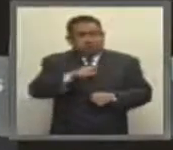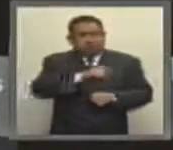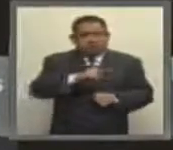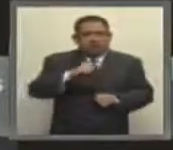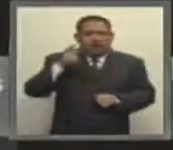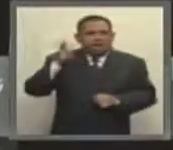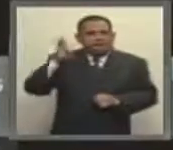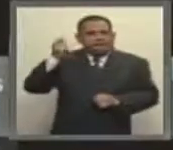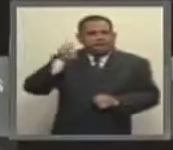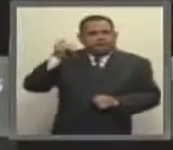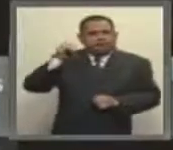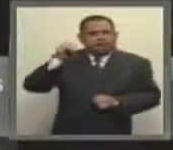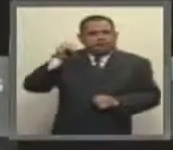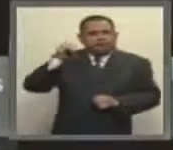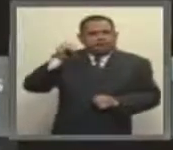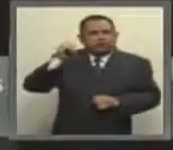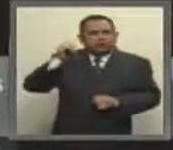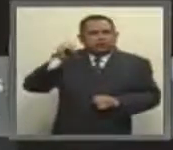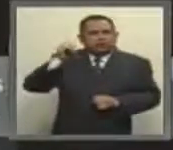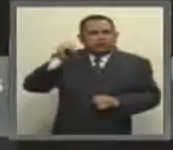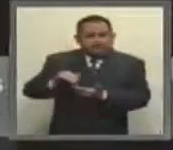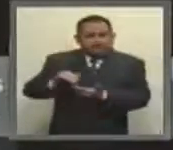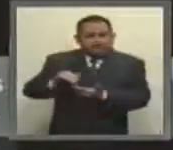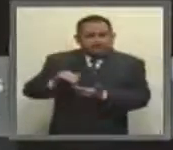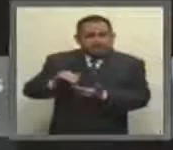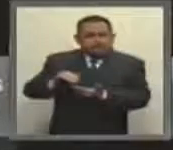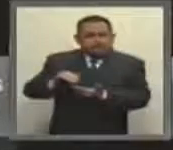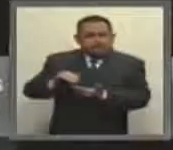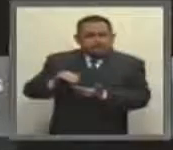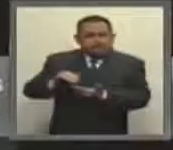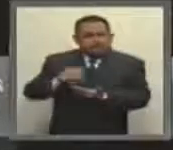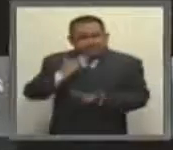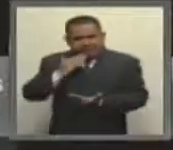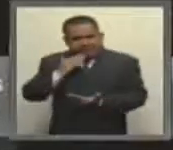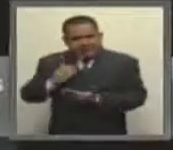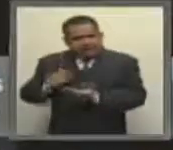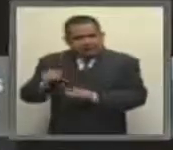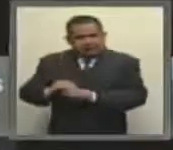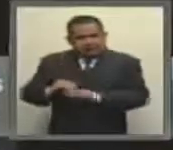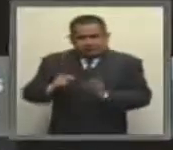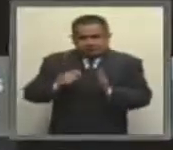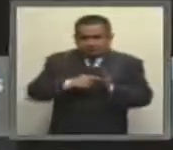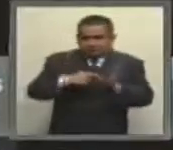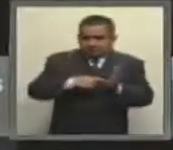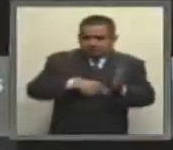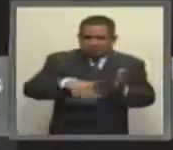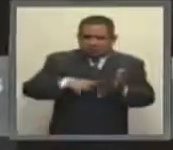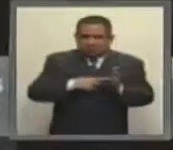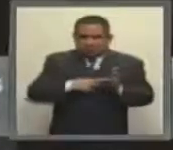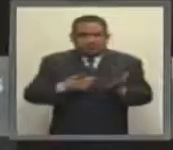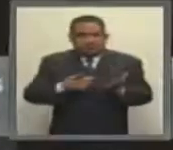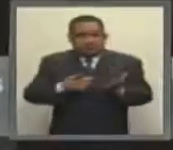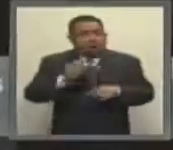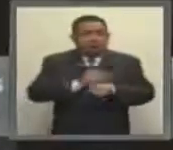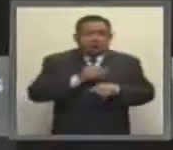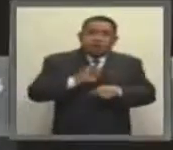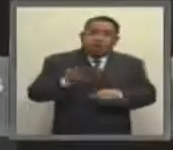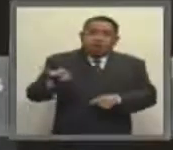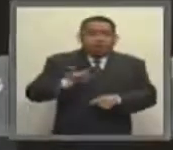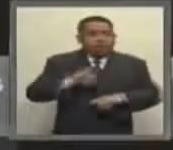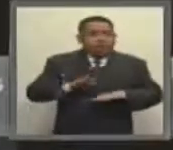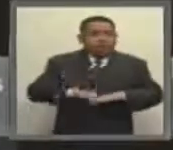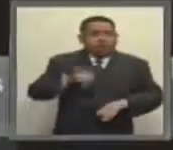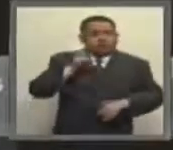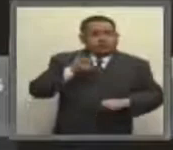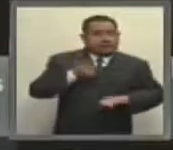pensionista es la que menor comisión cobra, como lo señala el propio dictamen, permitir un cobro distinto